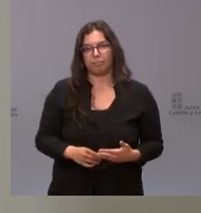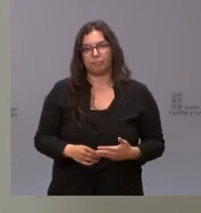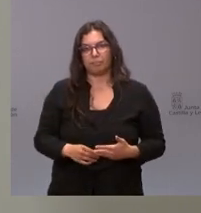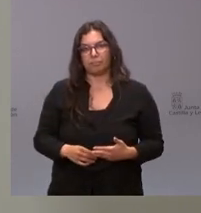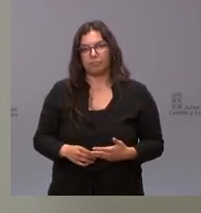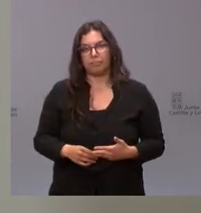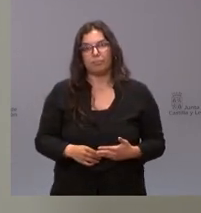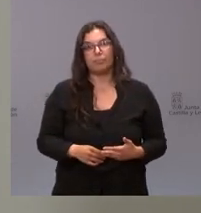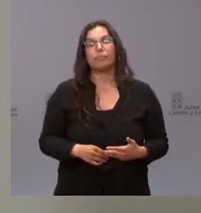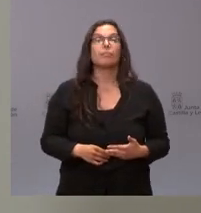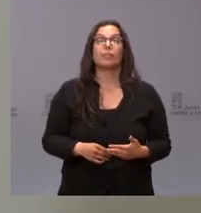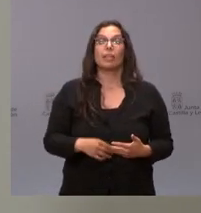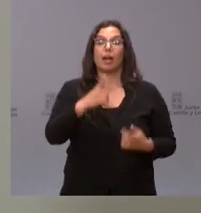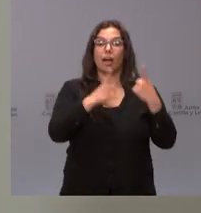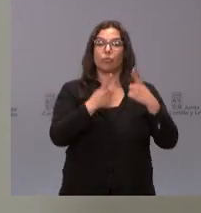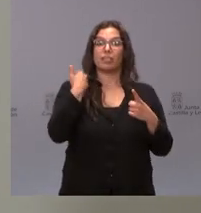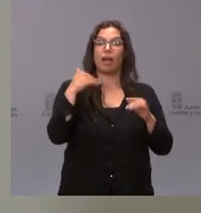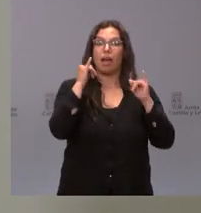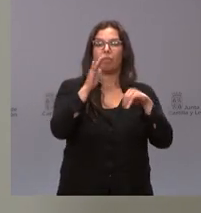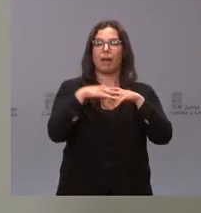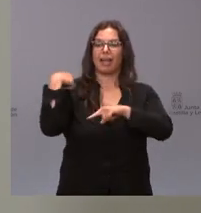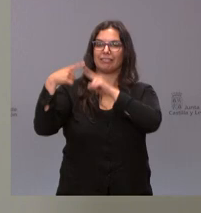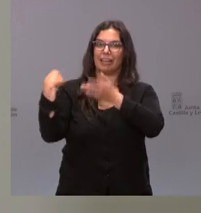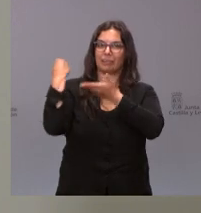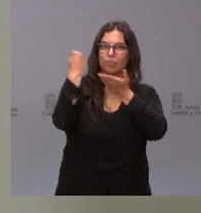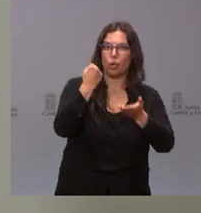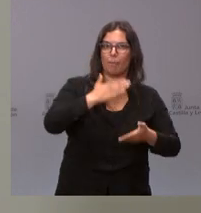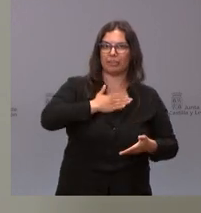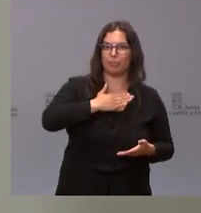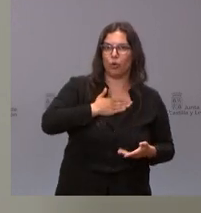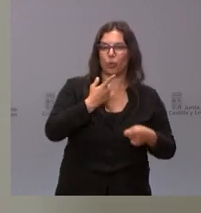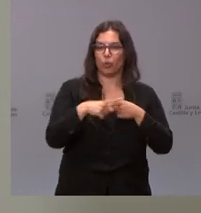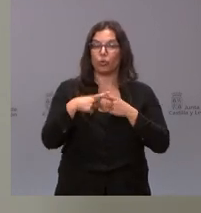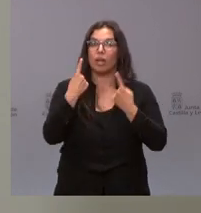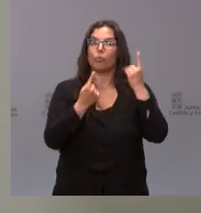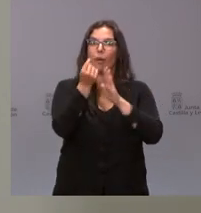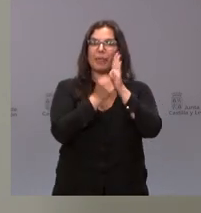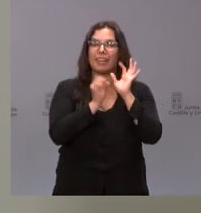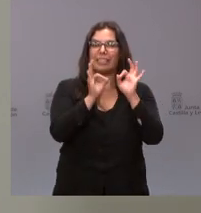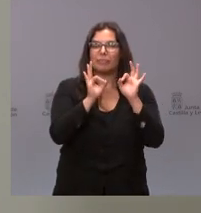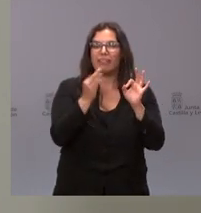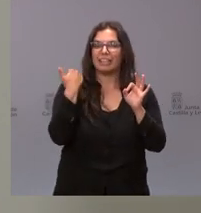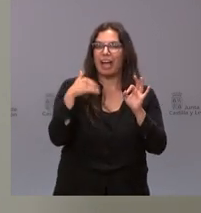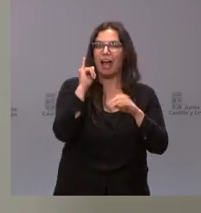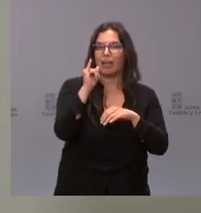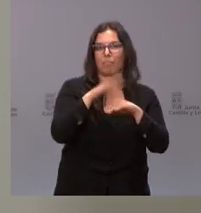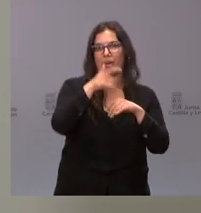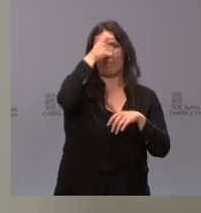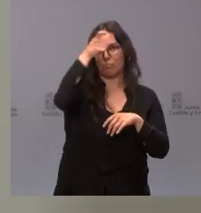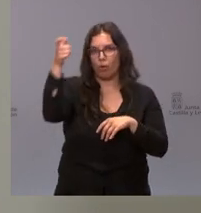ampliando las que ya tenemos en el caso de transmisiones patrimoniales y otras saben ustedes que hay algunas medidas específicas para el mundo rural en este